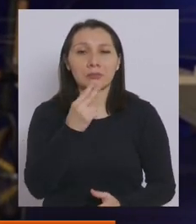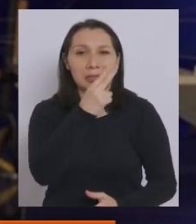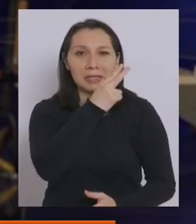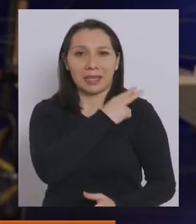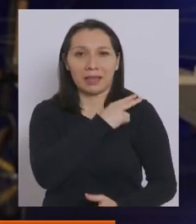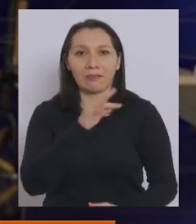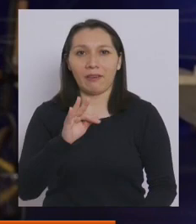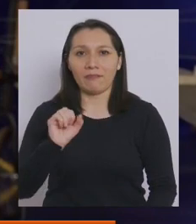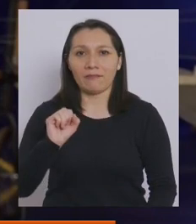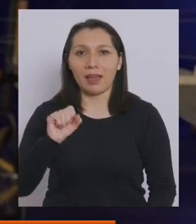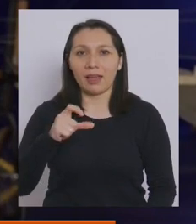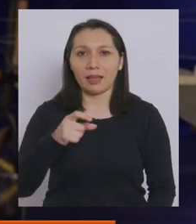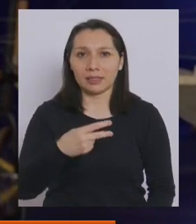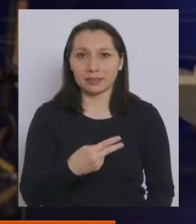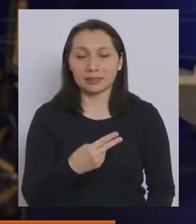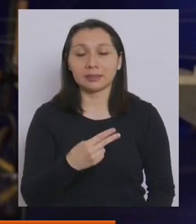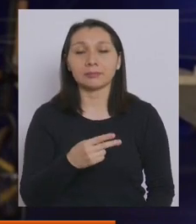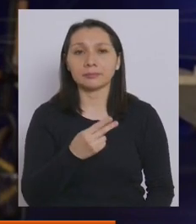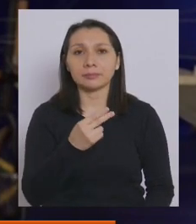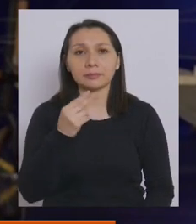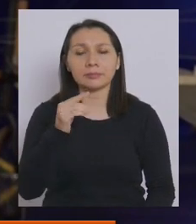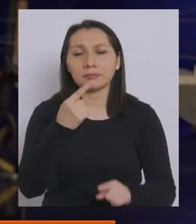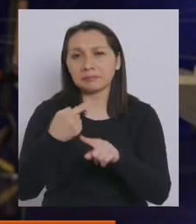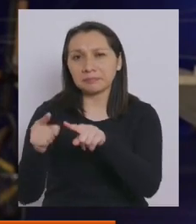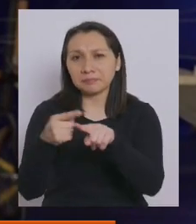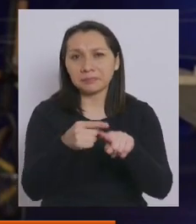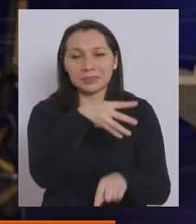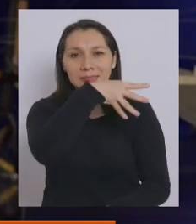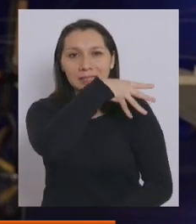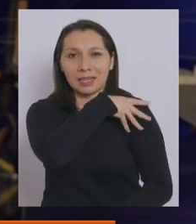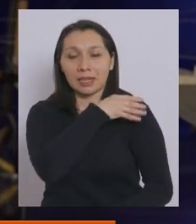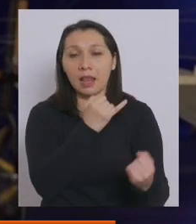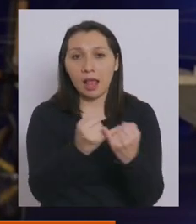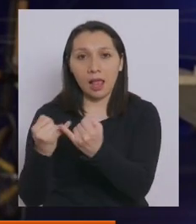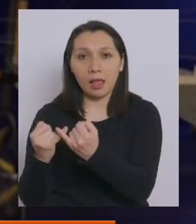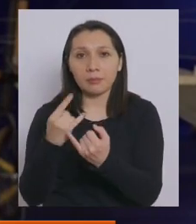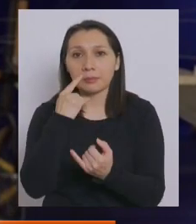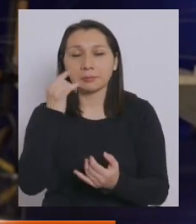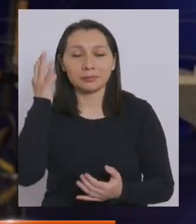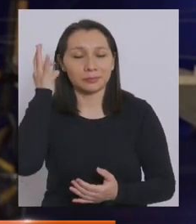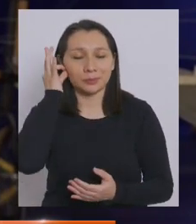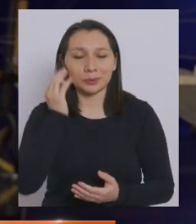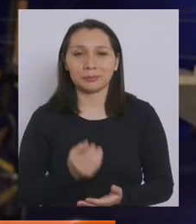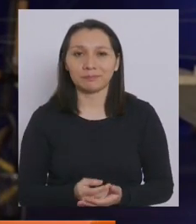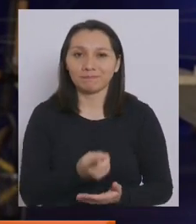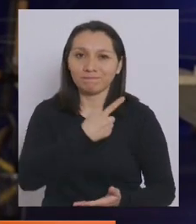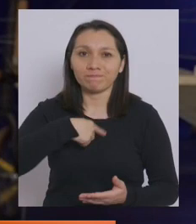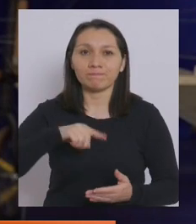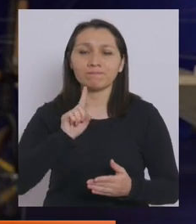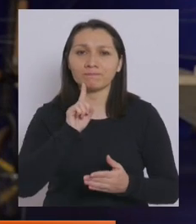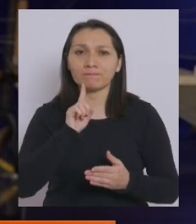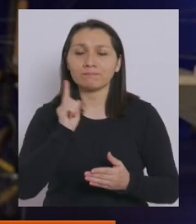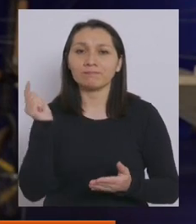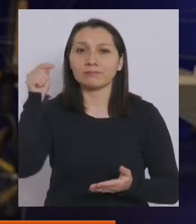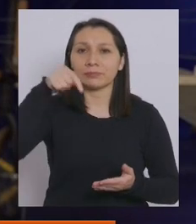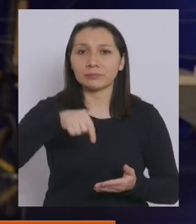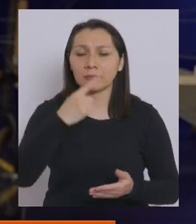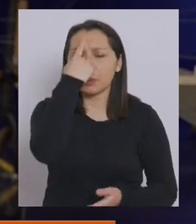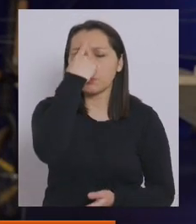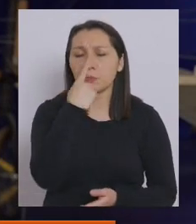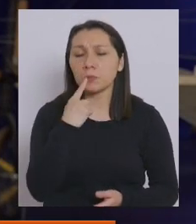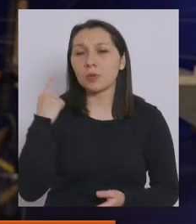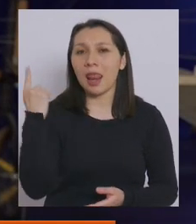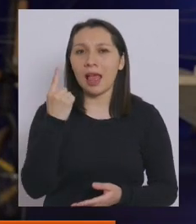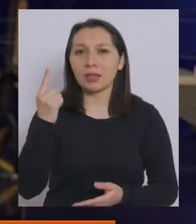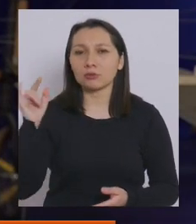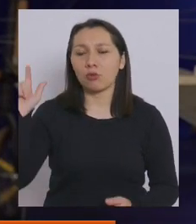jefe de la FACH, señores y generales, amigas y amigos. Nos encontramos en el Museo Nacional